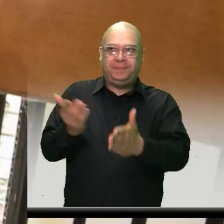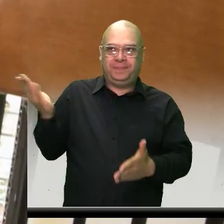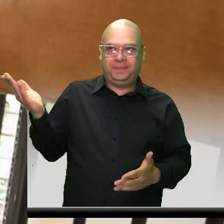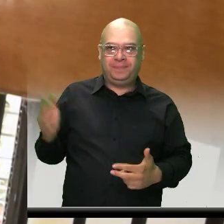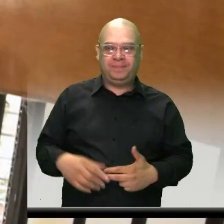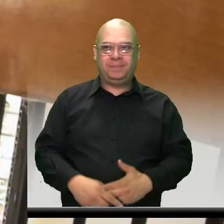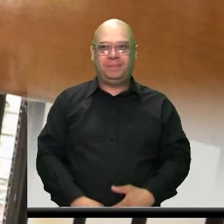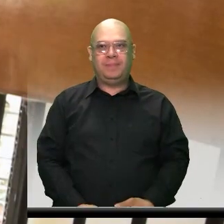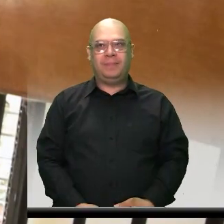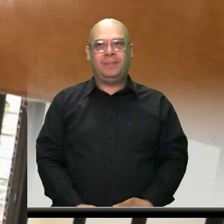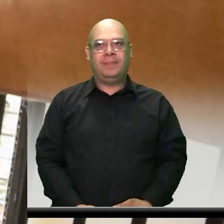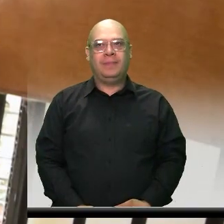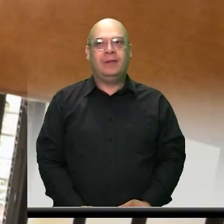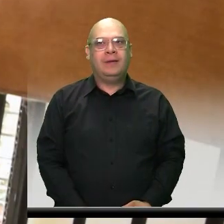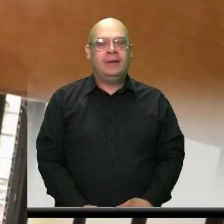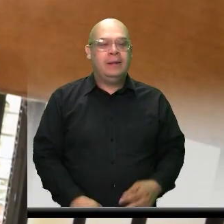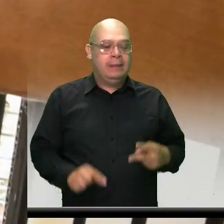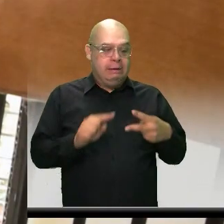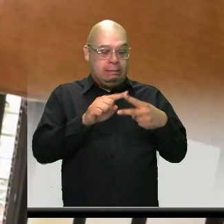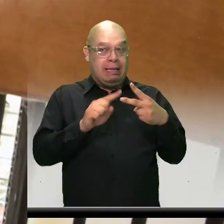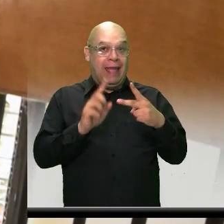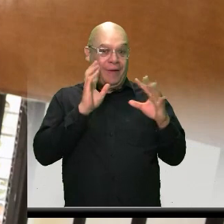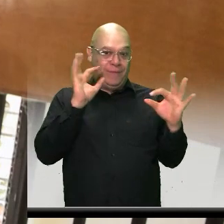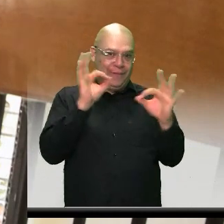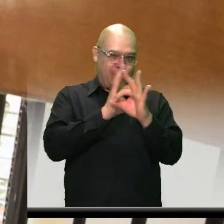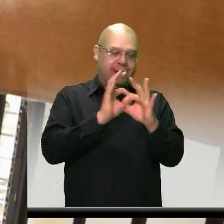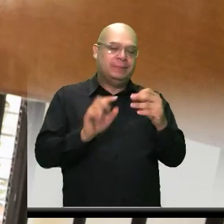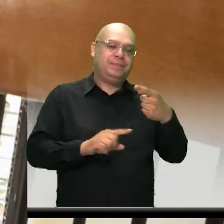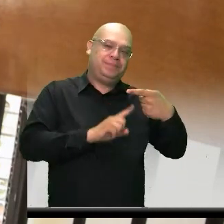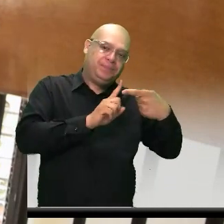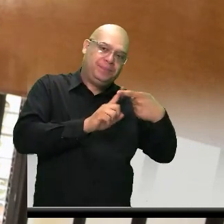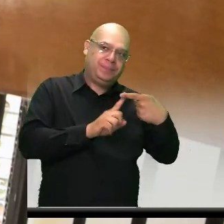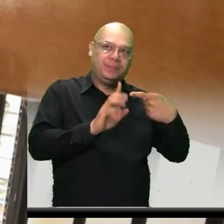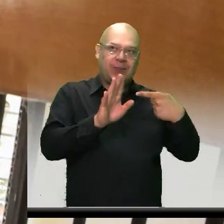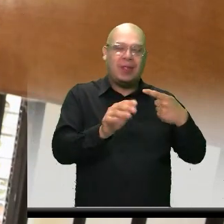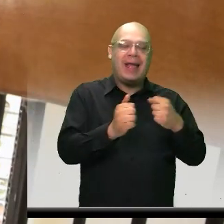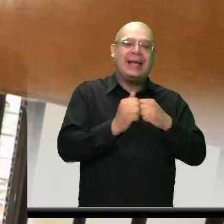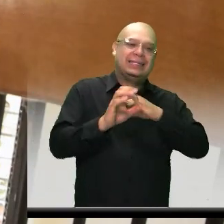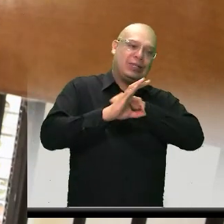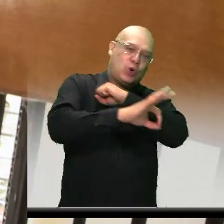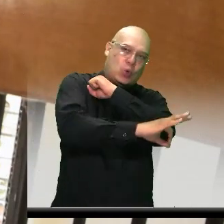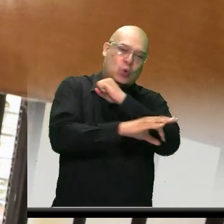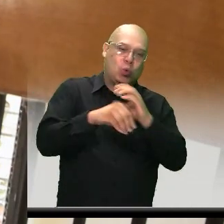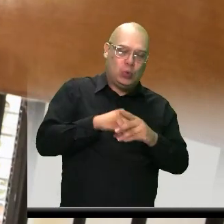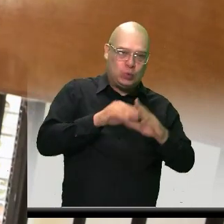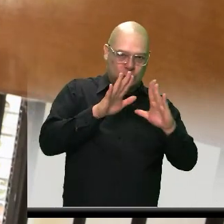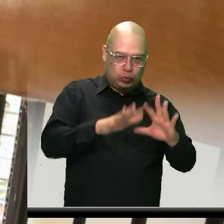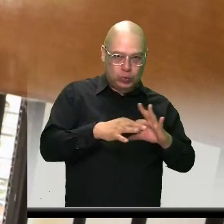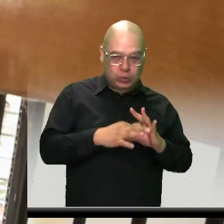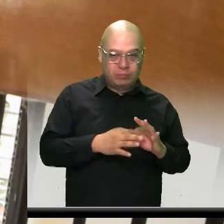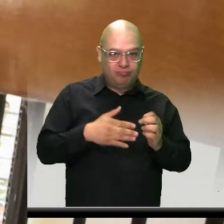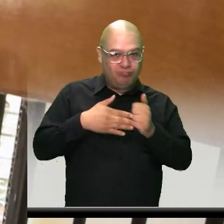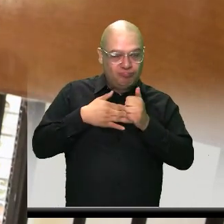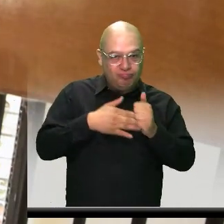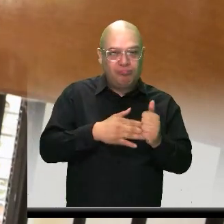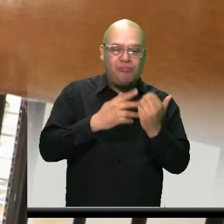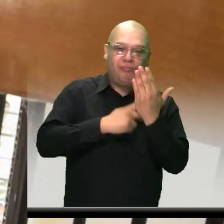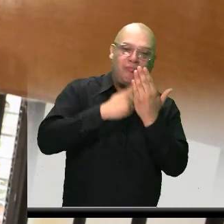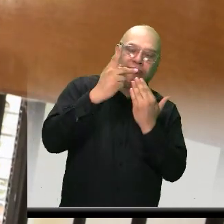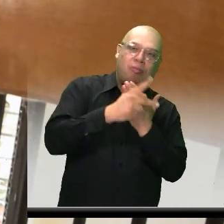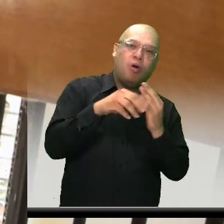Tenemos dos enfoques de atención. El primero, el acompañamiento psicosocial, desde el cual orientamos en proyecto de vida,